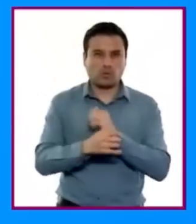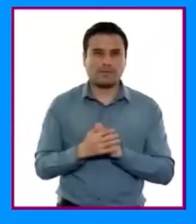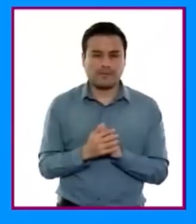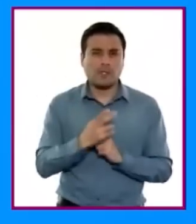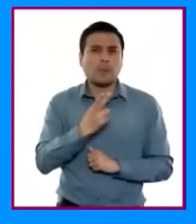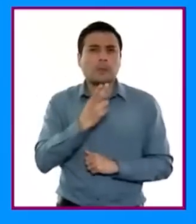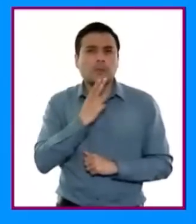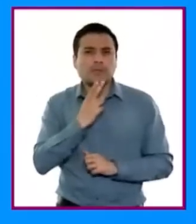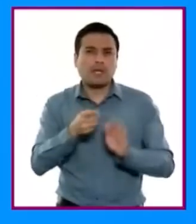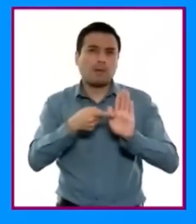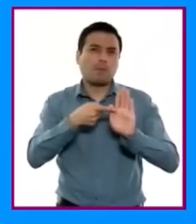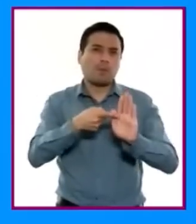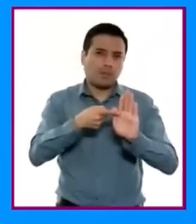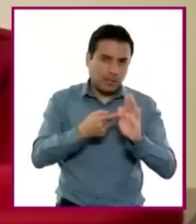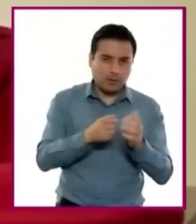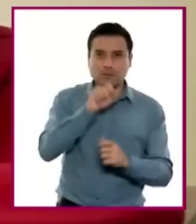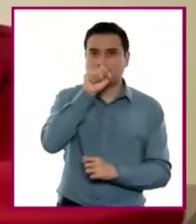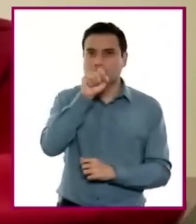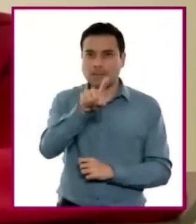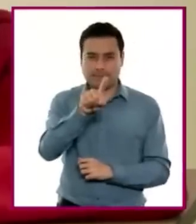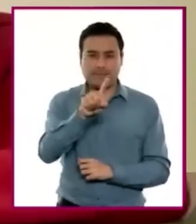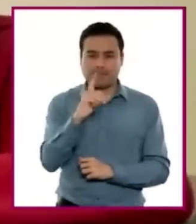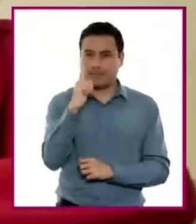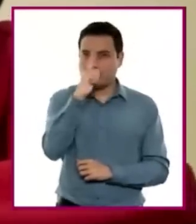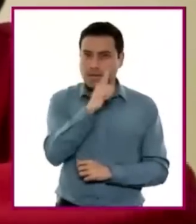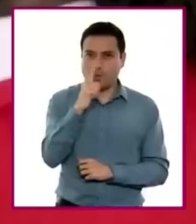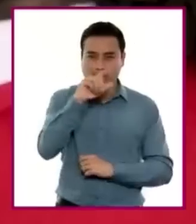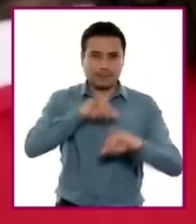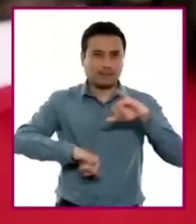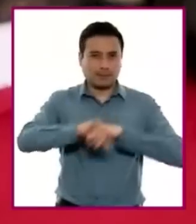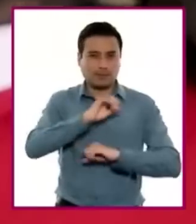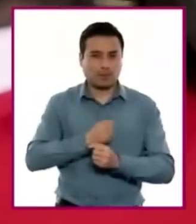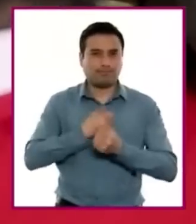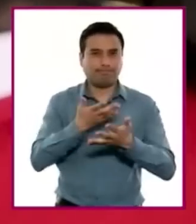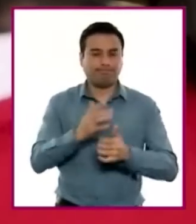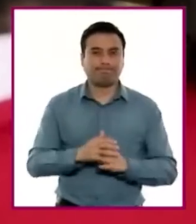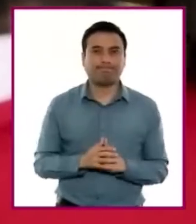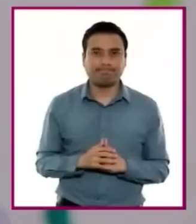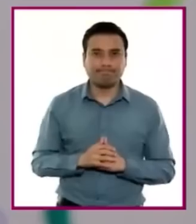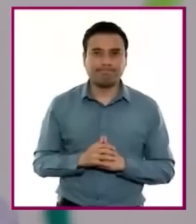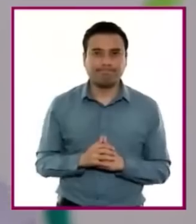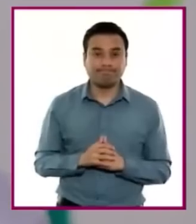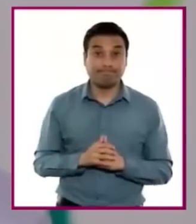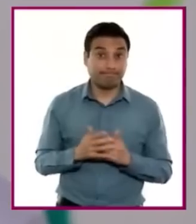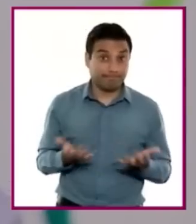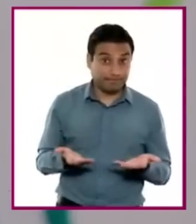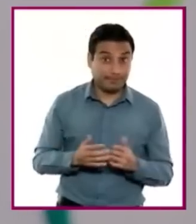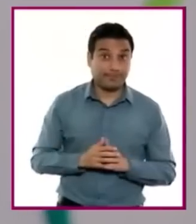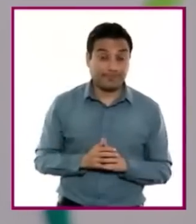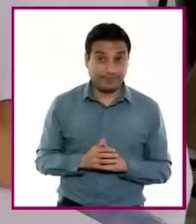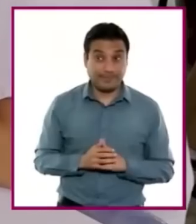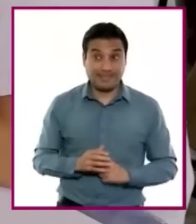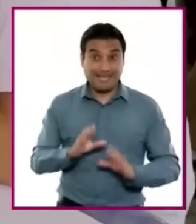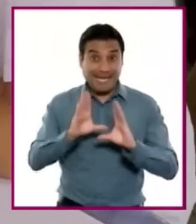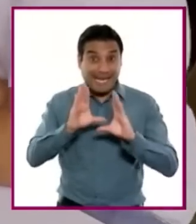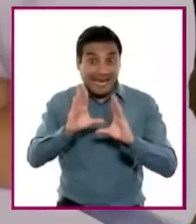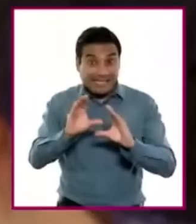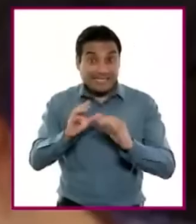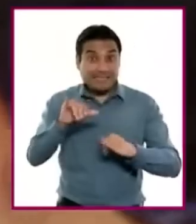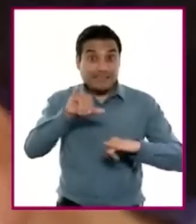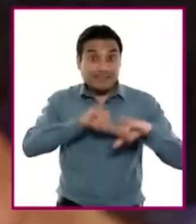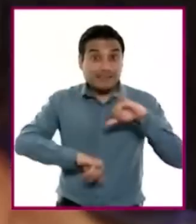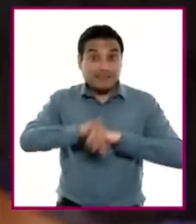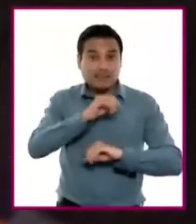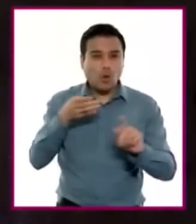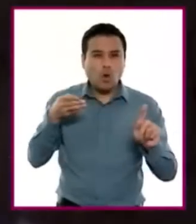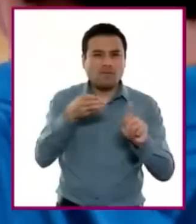de modelos y el lenguaje científico. Por esta razón y desde una perspectiva plural, la enseñanza de las ciencias